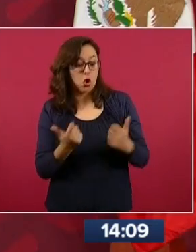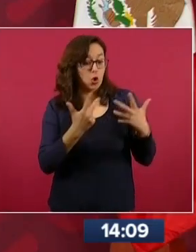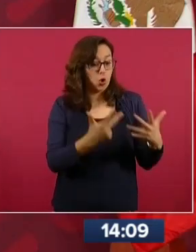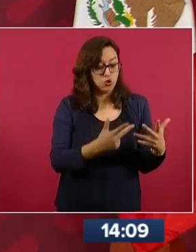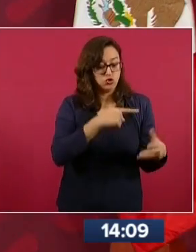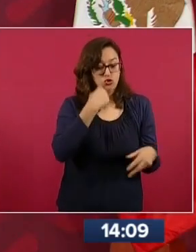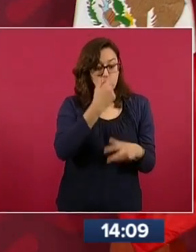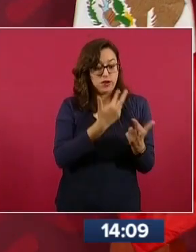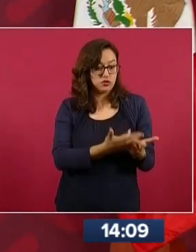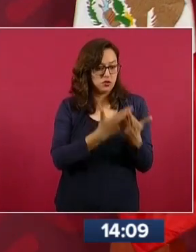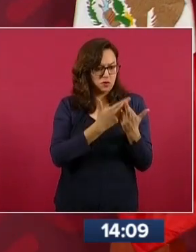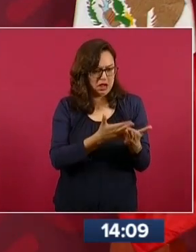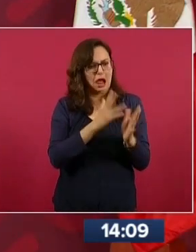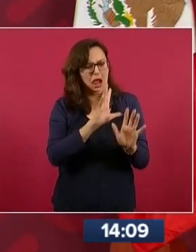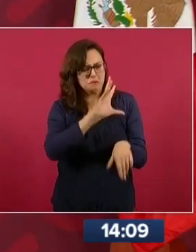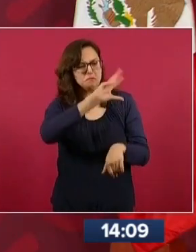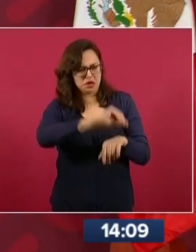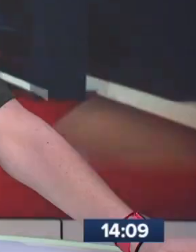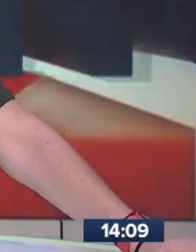sus campañas.